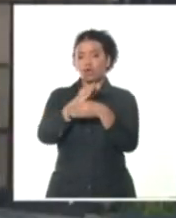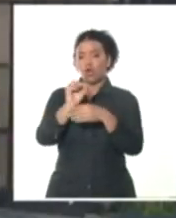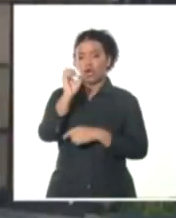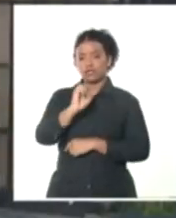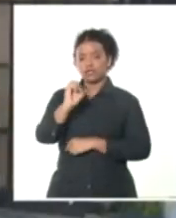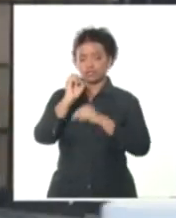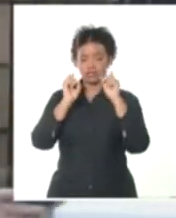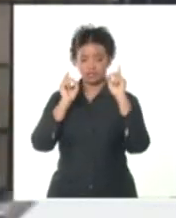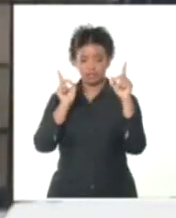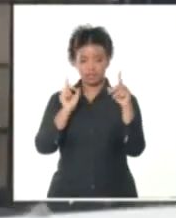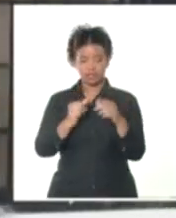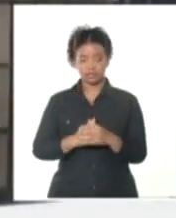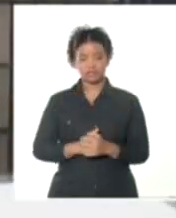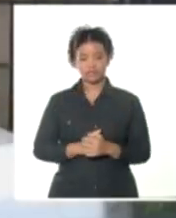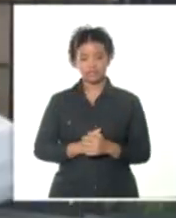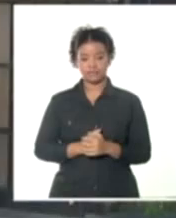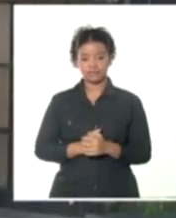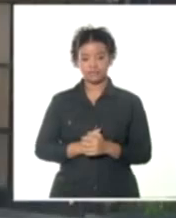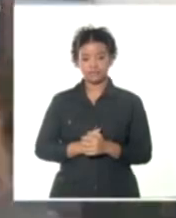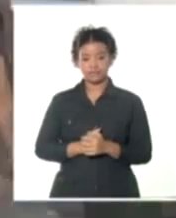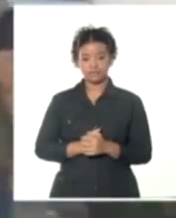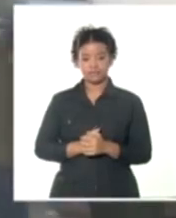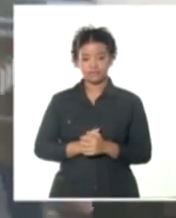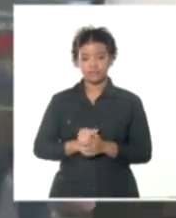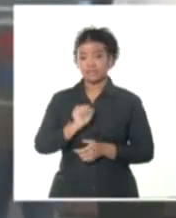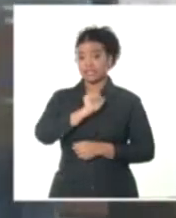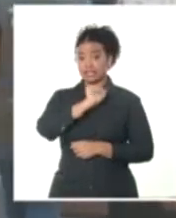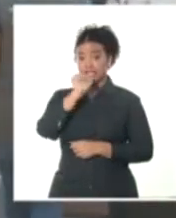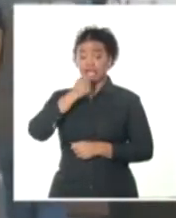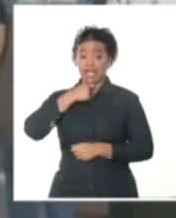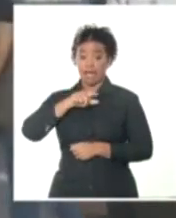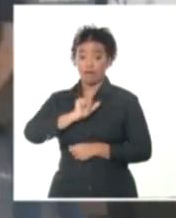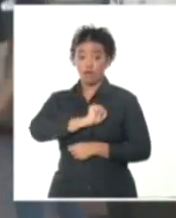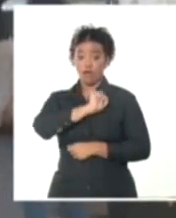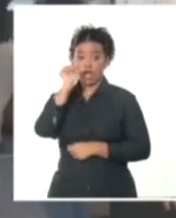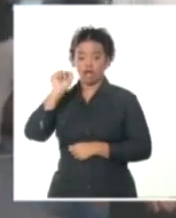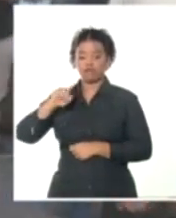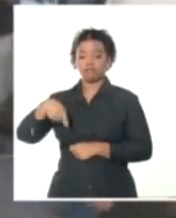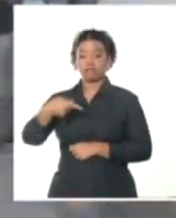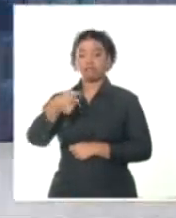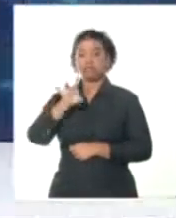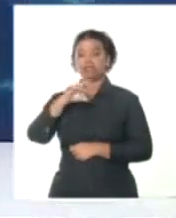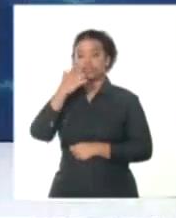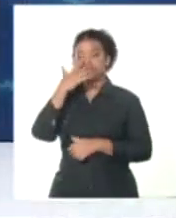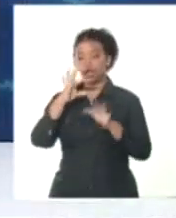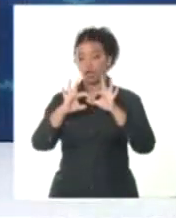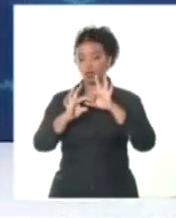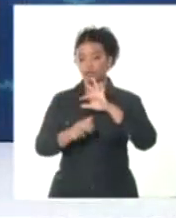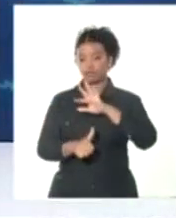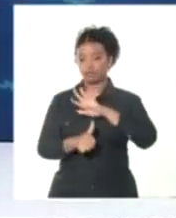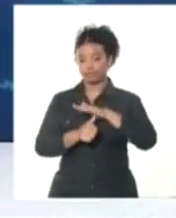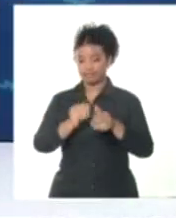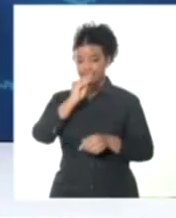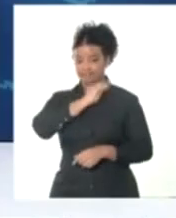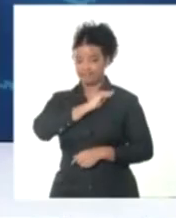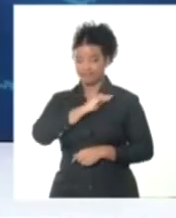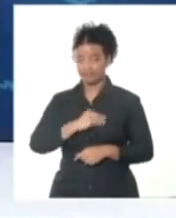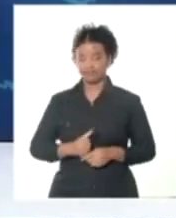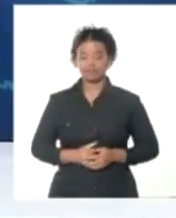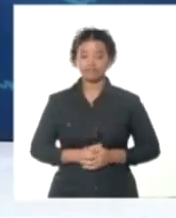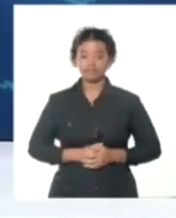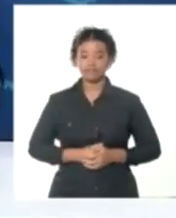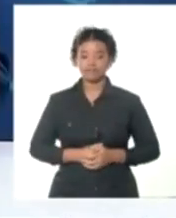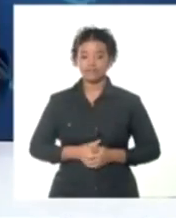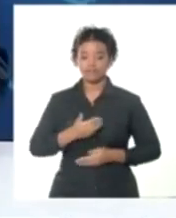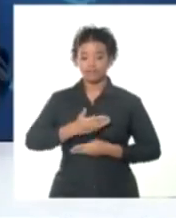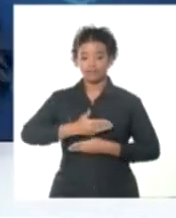políticas. El ganador de los comicios asumirá el cargo el próximo 15 de agosto. La frontera entre